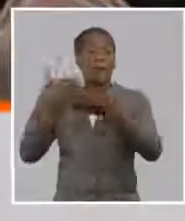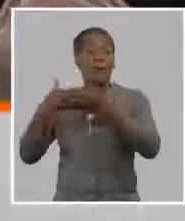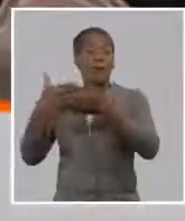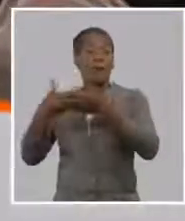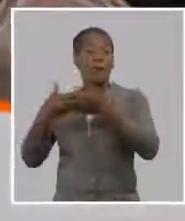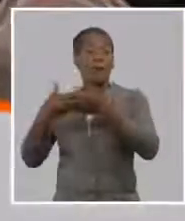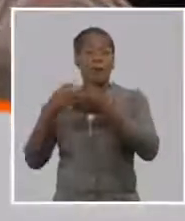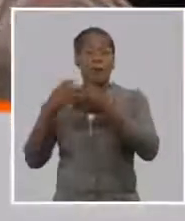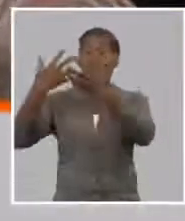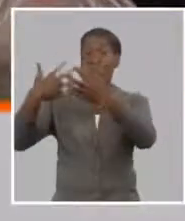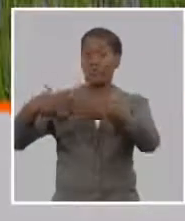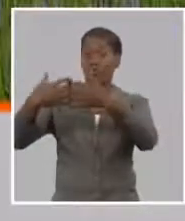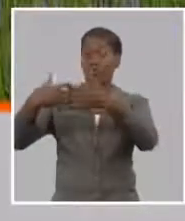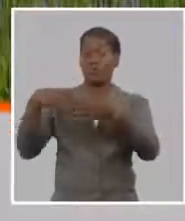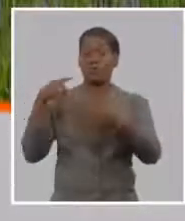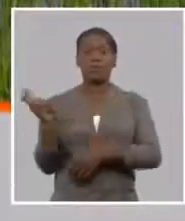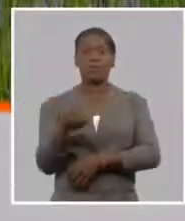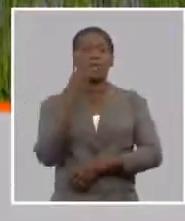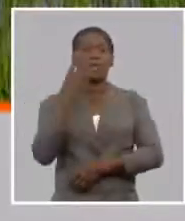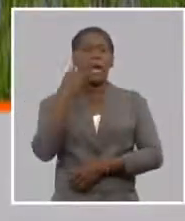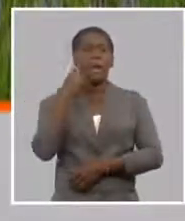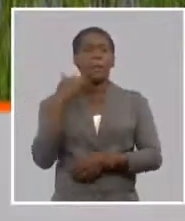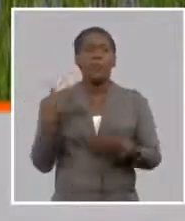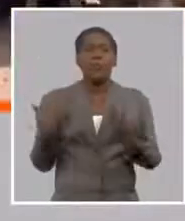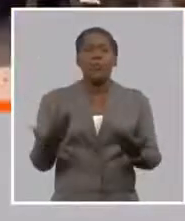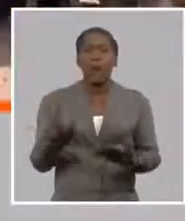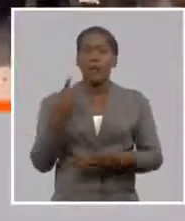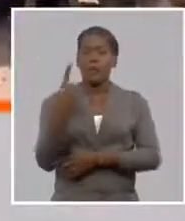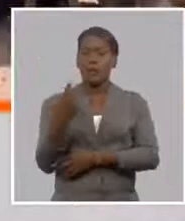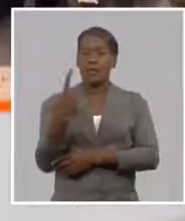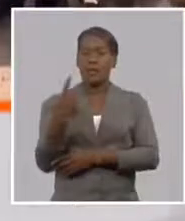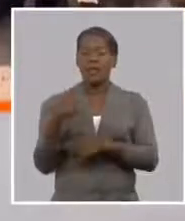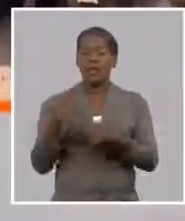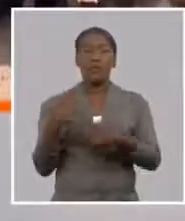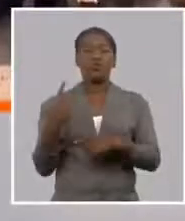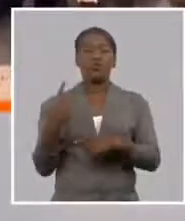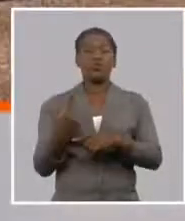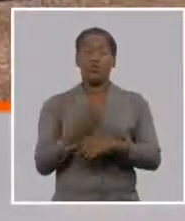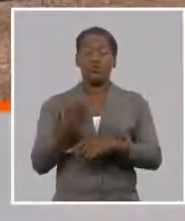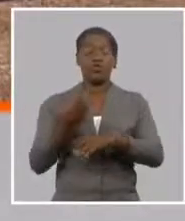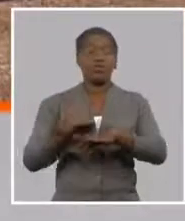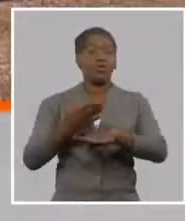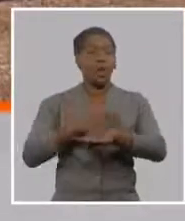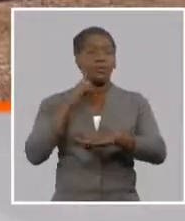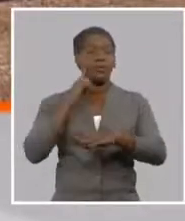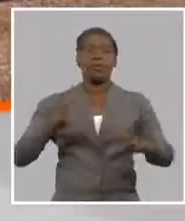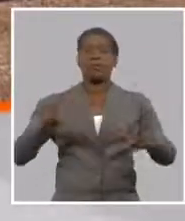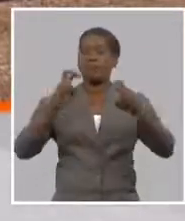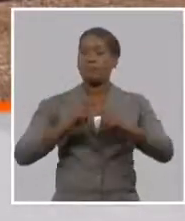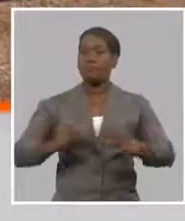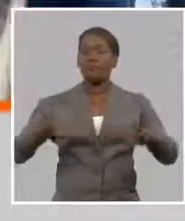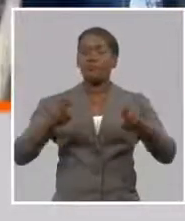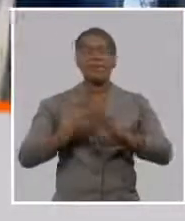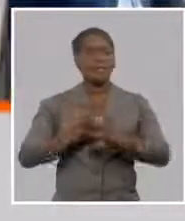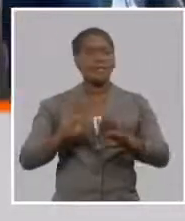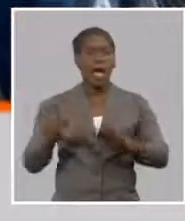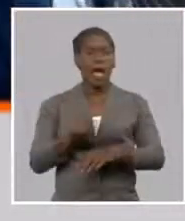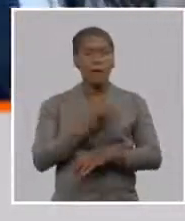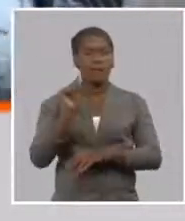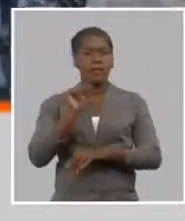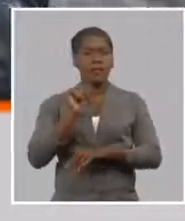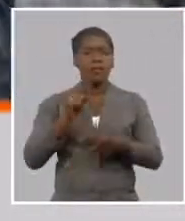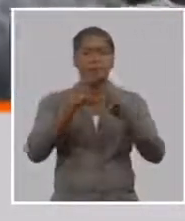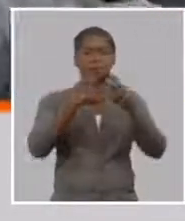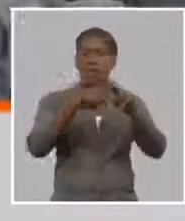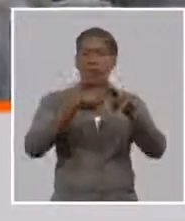porque no puedo decir la misma facultad que tenía que subir claro ya esas facultades las hemos revisado y se han ido modificando nosotros no tenemos una